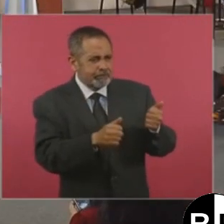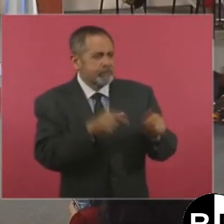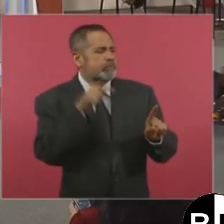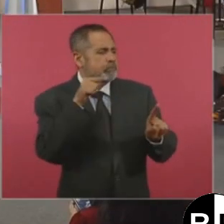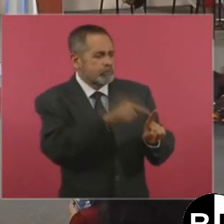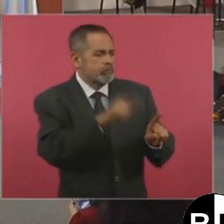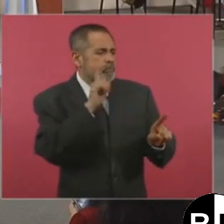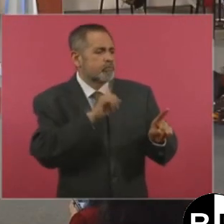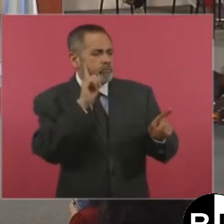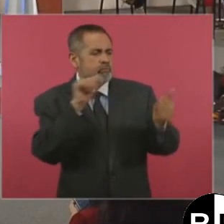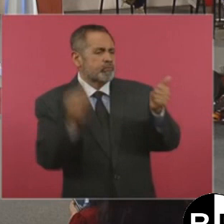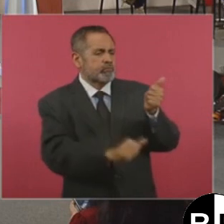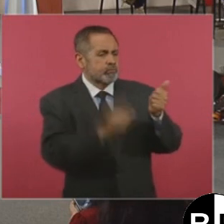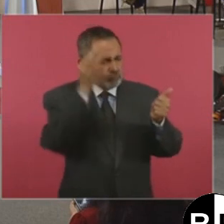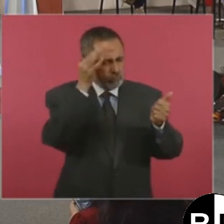¿Dónde está?